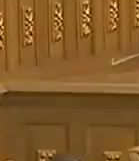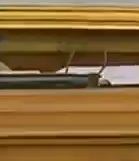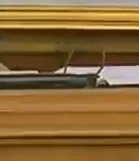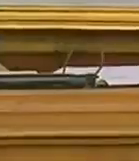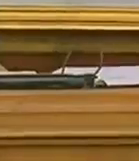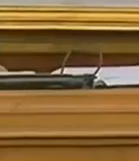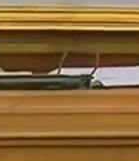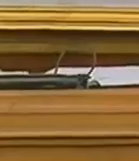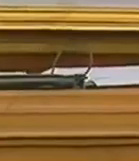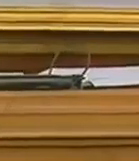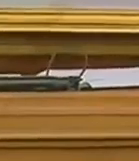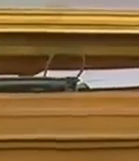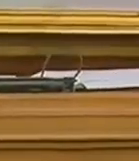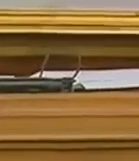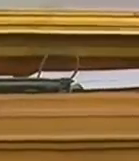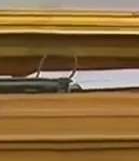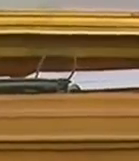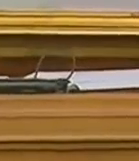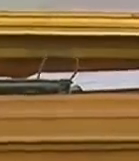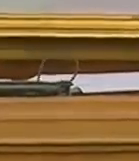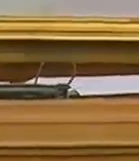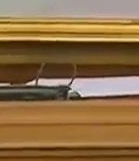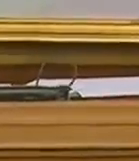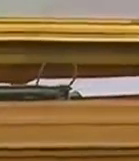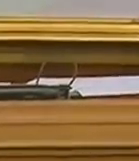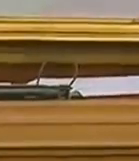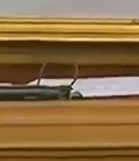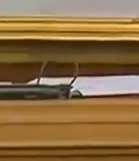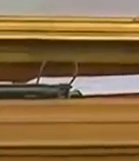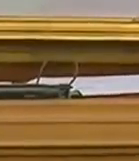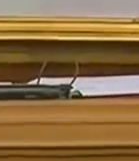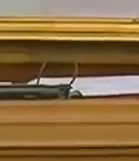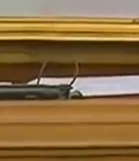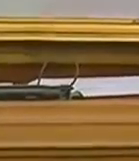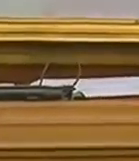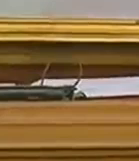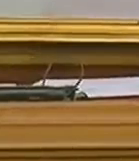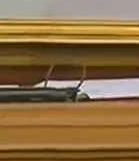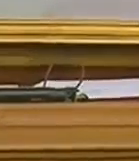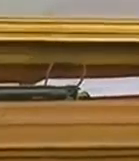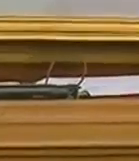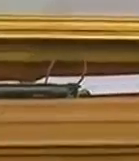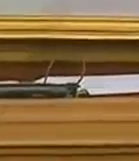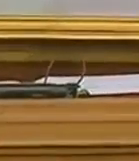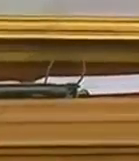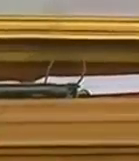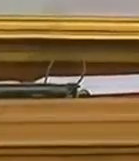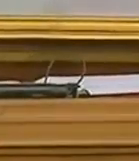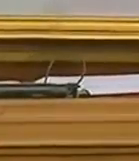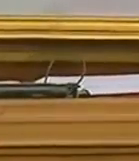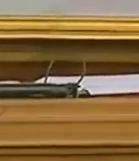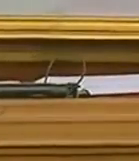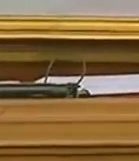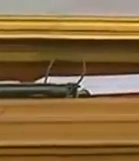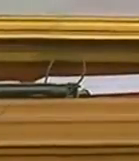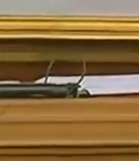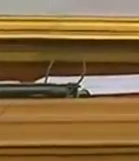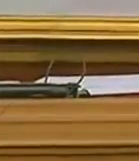en concordan en con el artículo 42 del reglamento interior y de debate de la asamblea nacional hay una